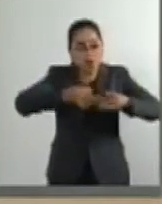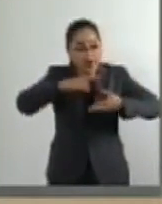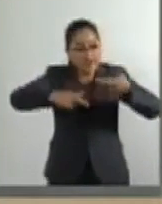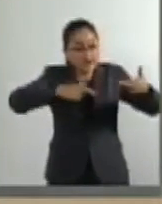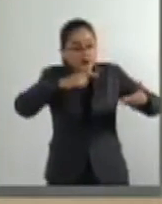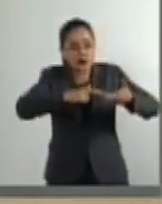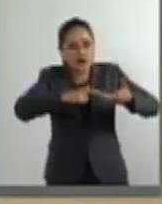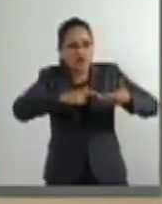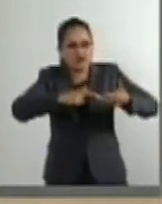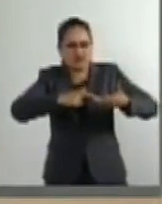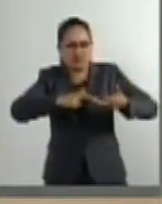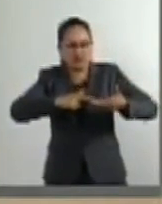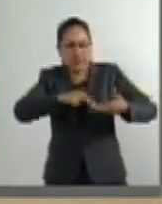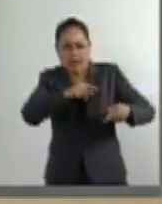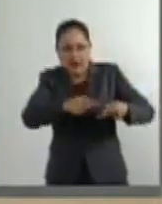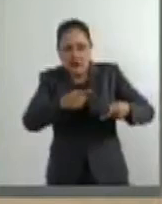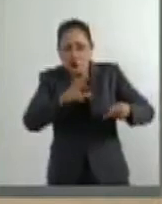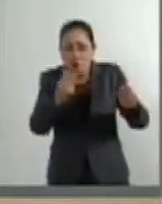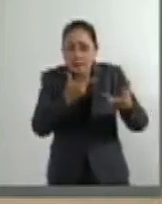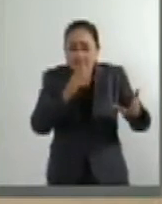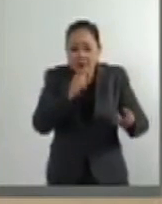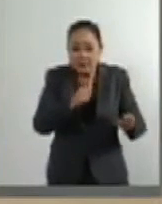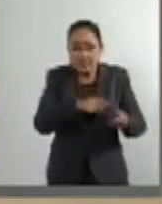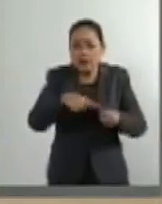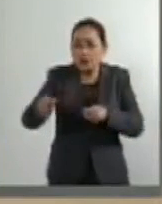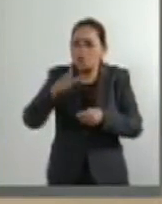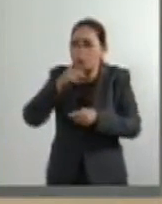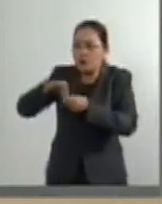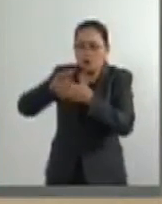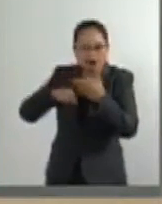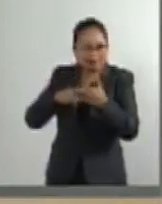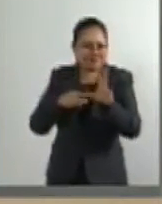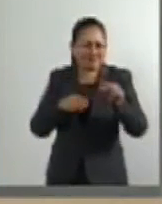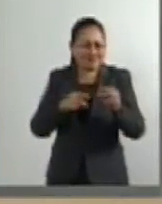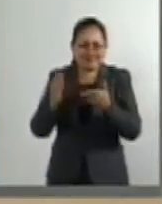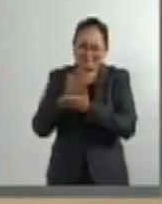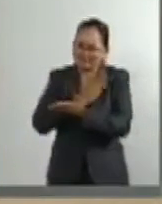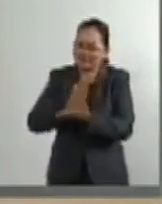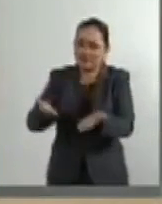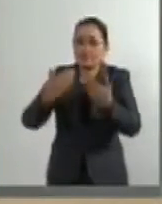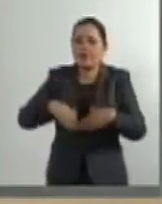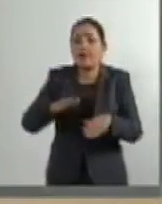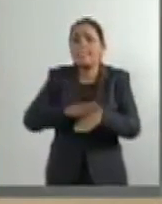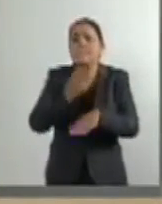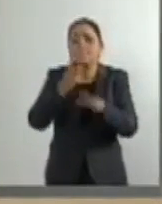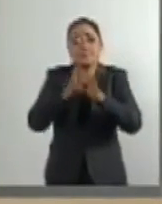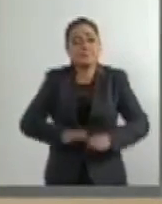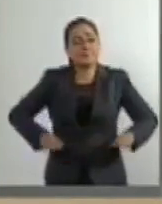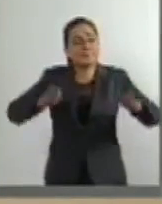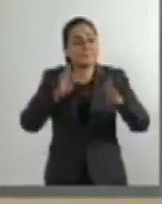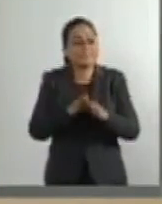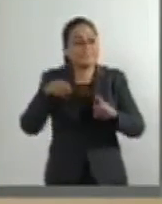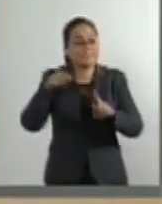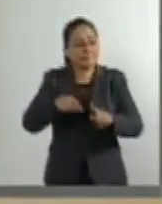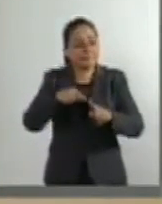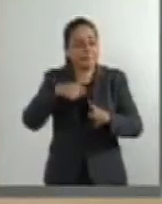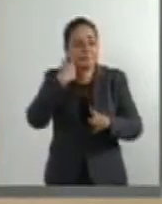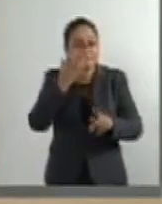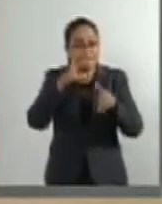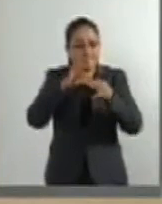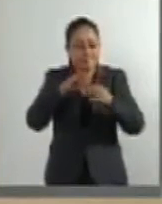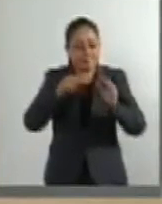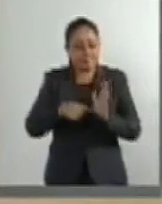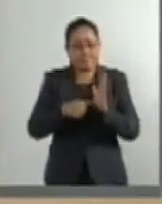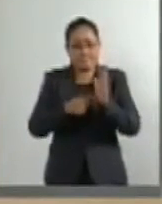estas salas regionales de tal manera que es importante destacar la pertinencia y así lo aprobamos en la